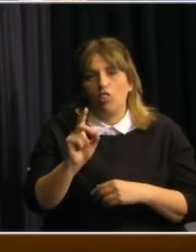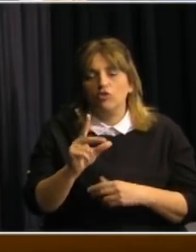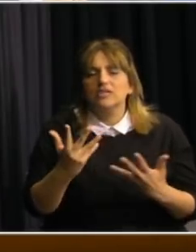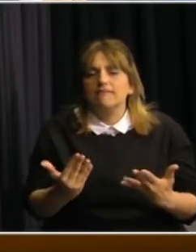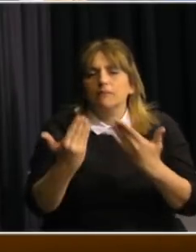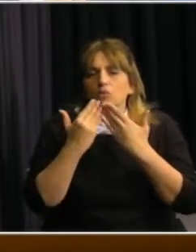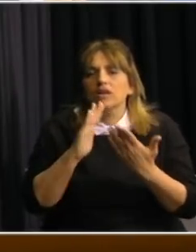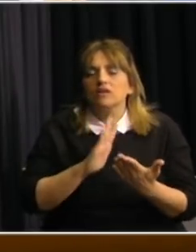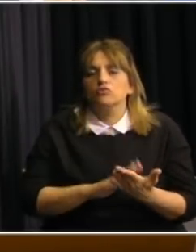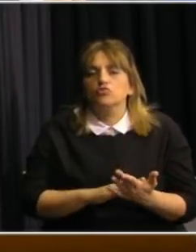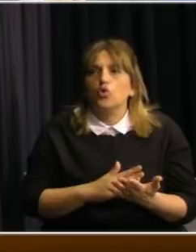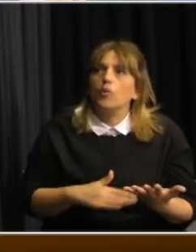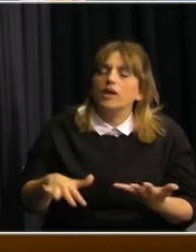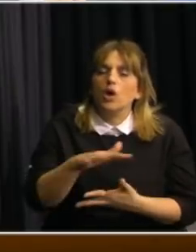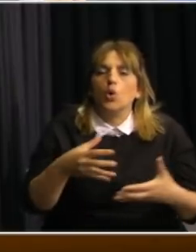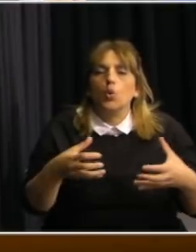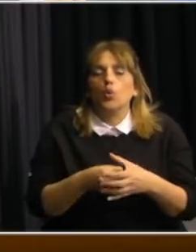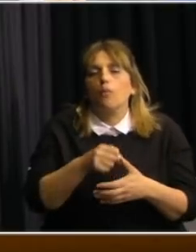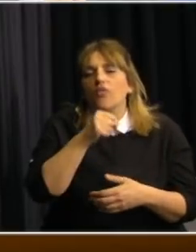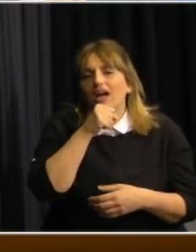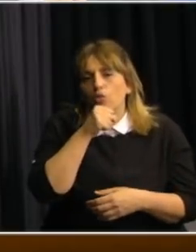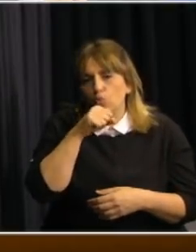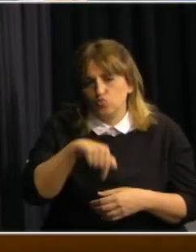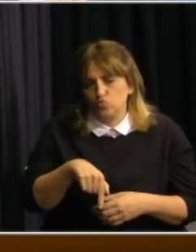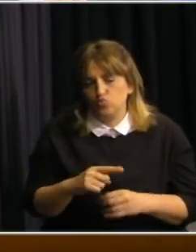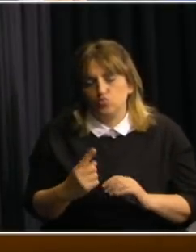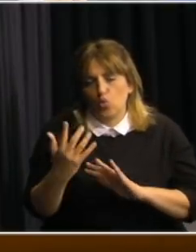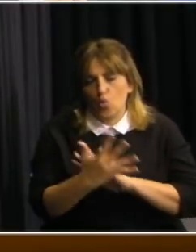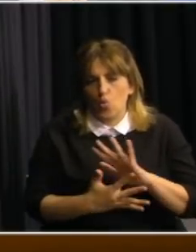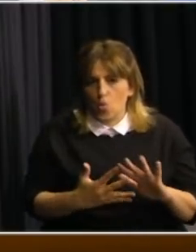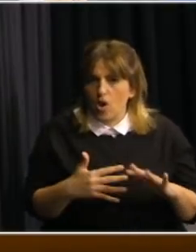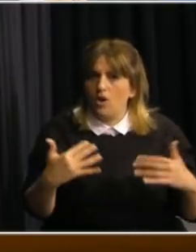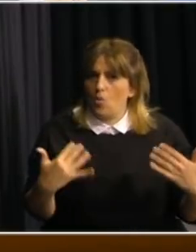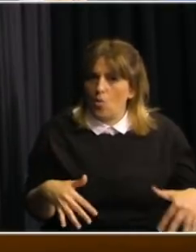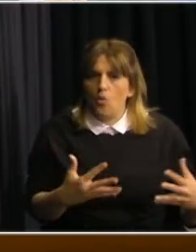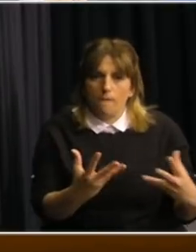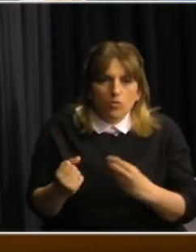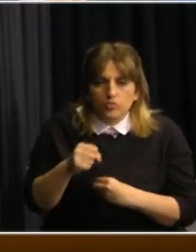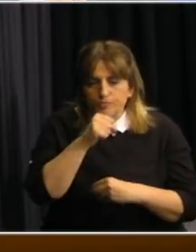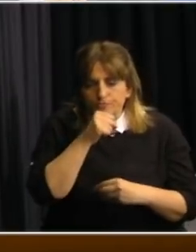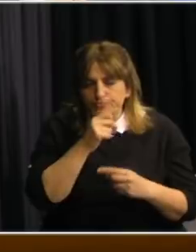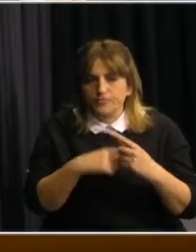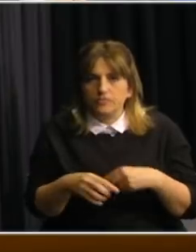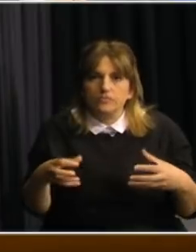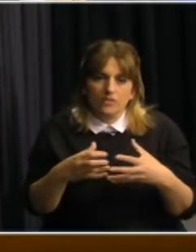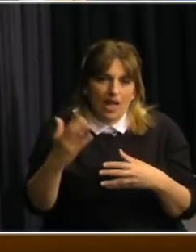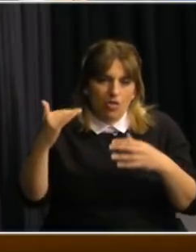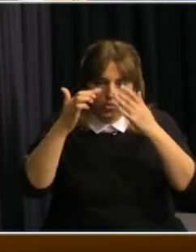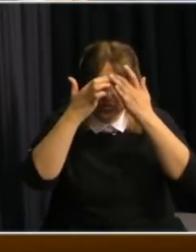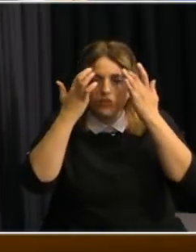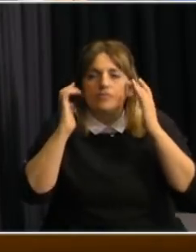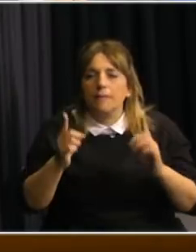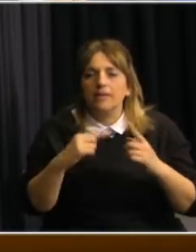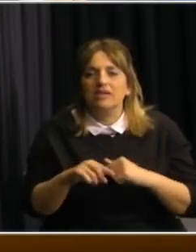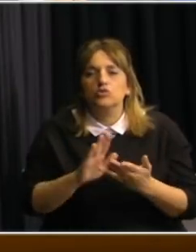consultarles sobre la población de adultos mayores que en nuestro país es bastante importante en número hablaban recién ustedes del tema de